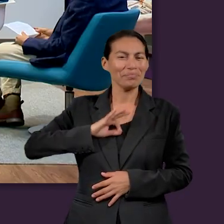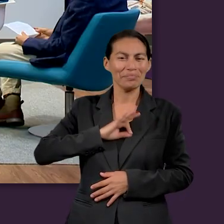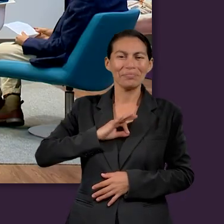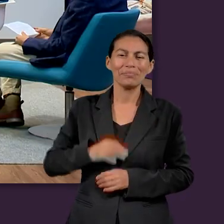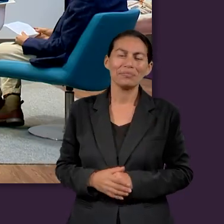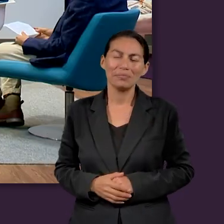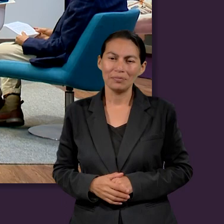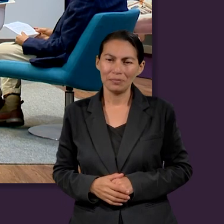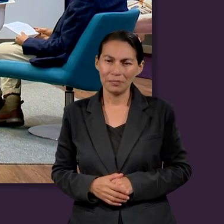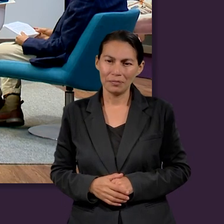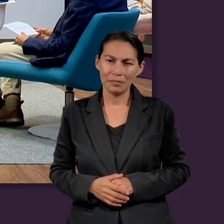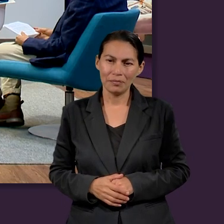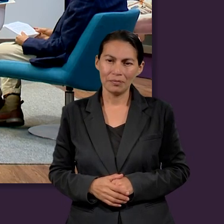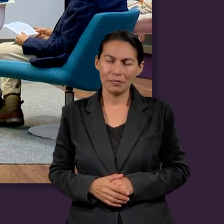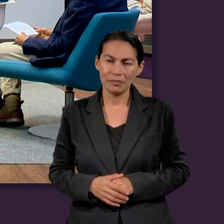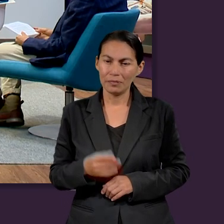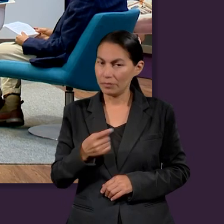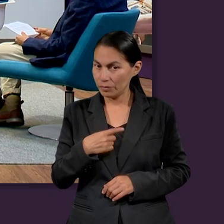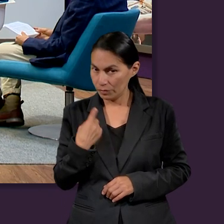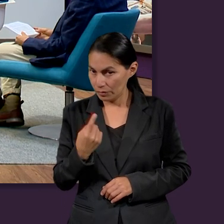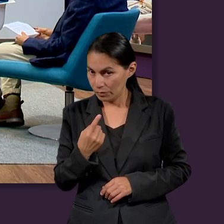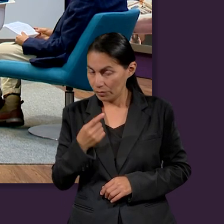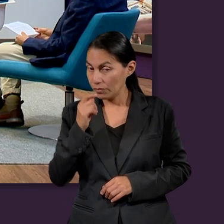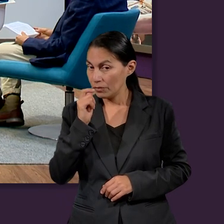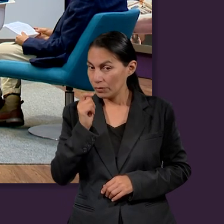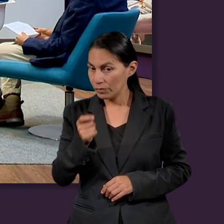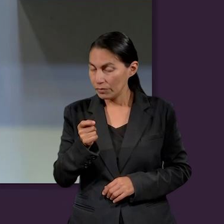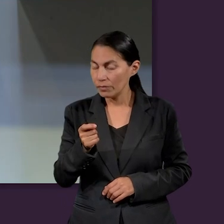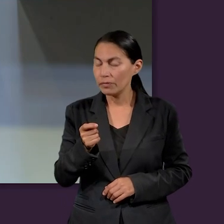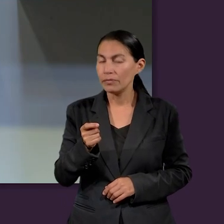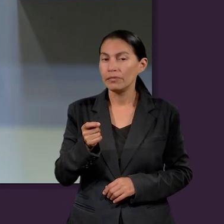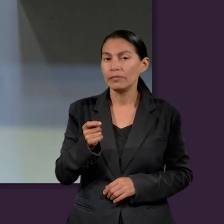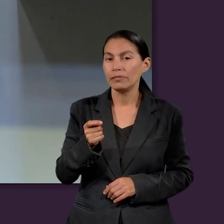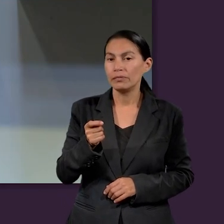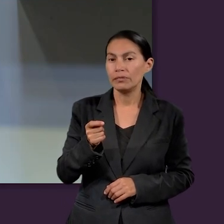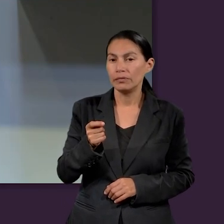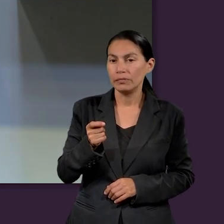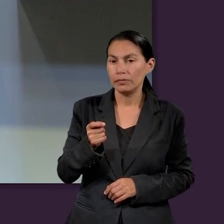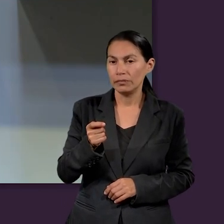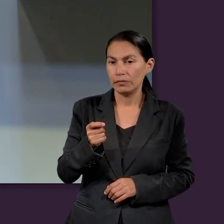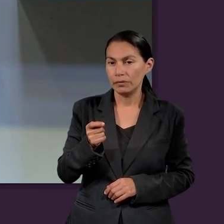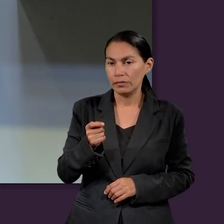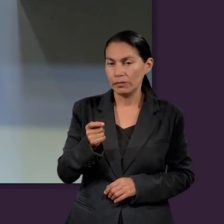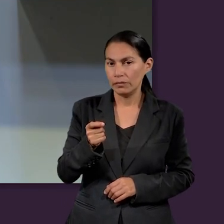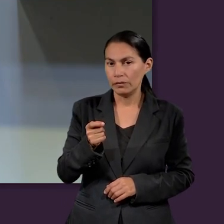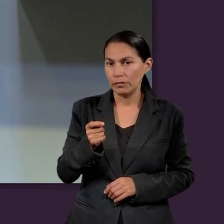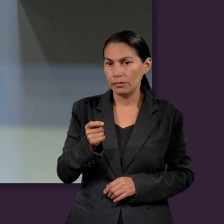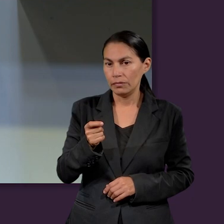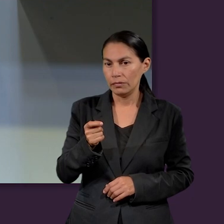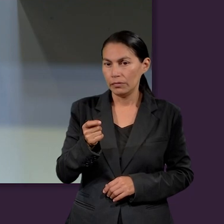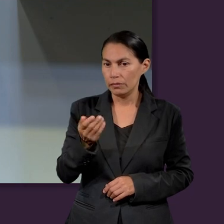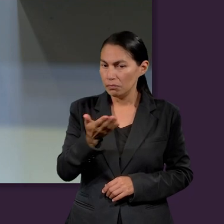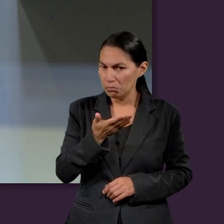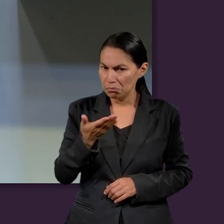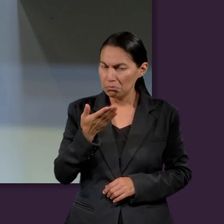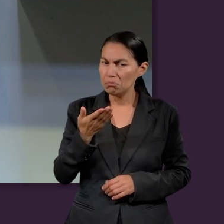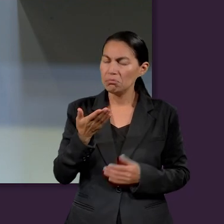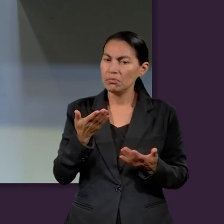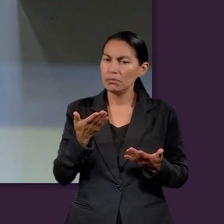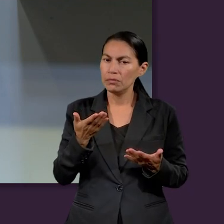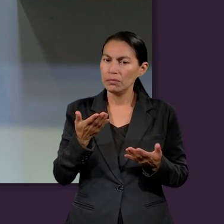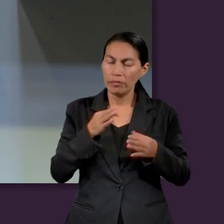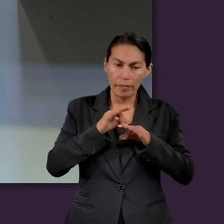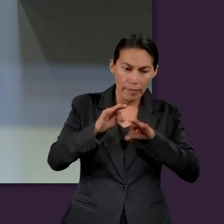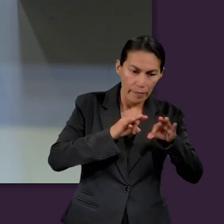enseñar a nuestros hijos, para que tengan éxito, para que sean, sean felices, ¿no? Entonces, esto para